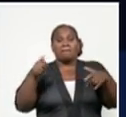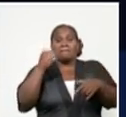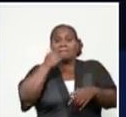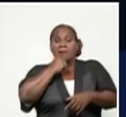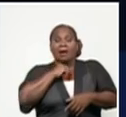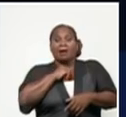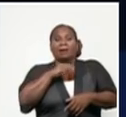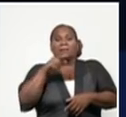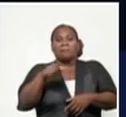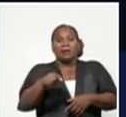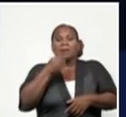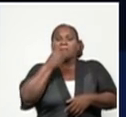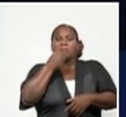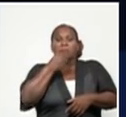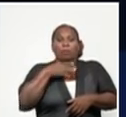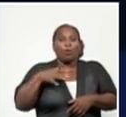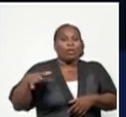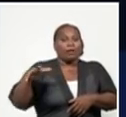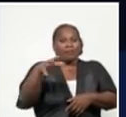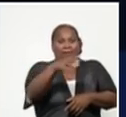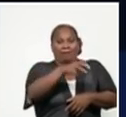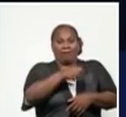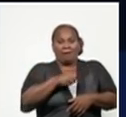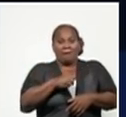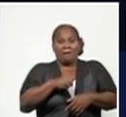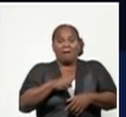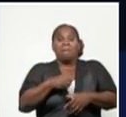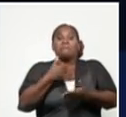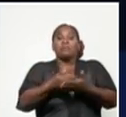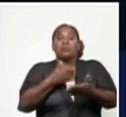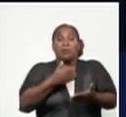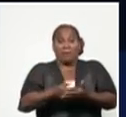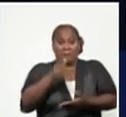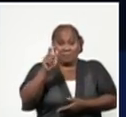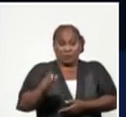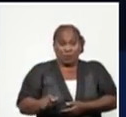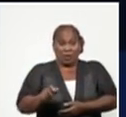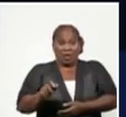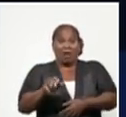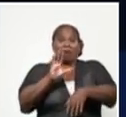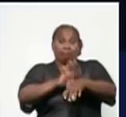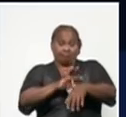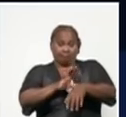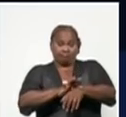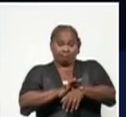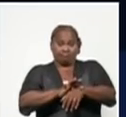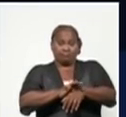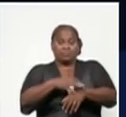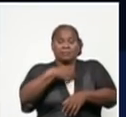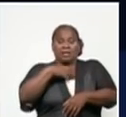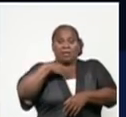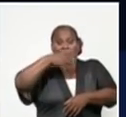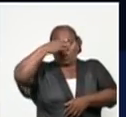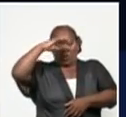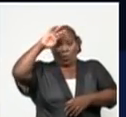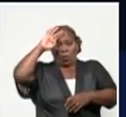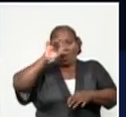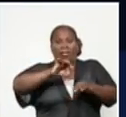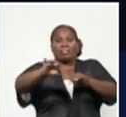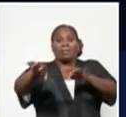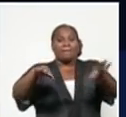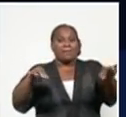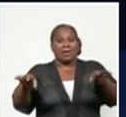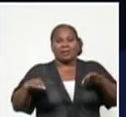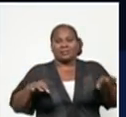poder abarcar el mayor número de personas infectadas que en estos momentos tenemos dispersas en varios lugares.